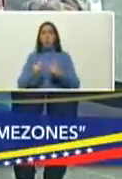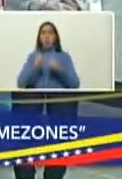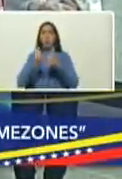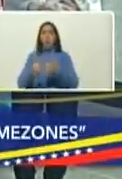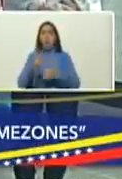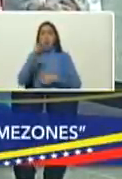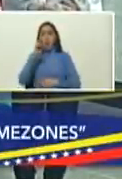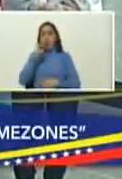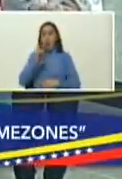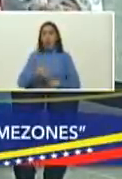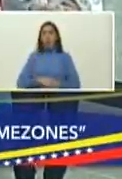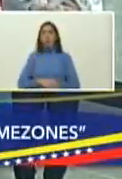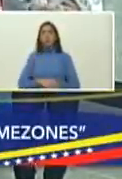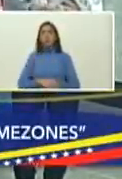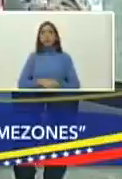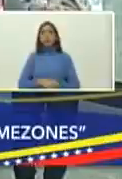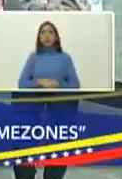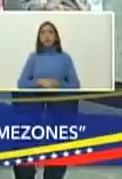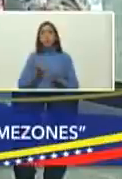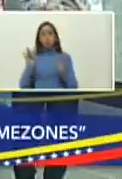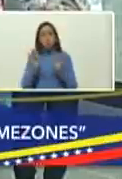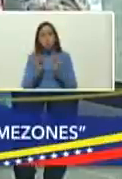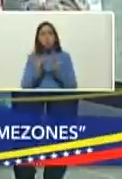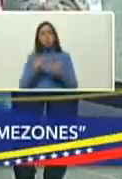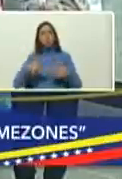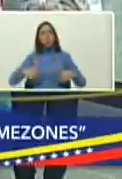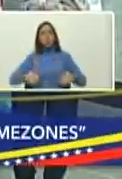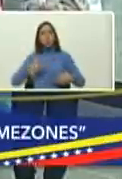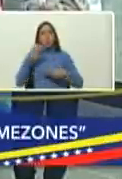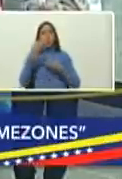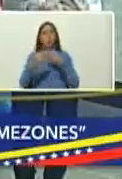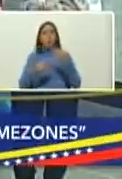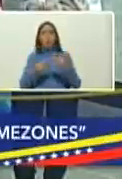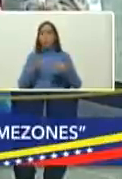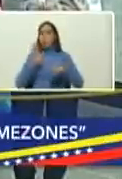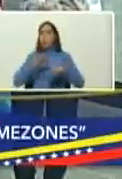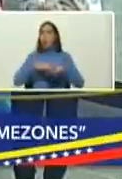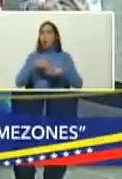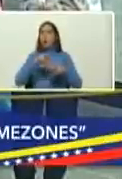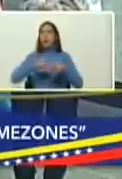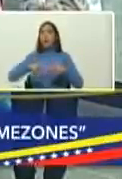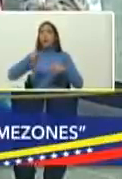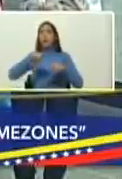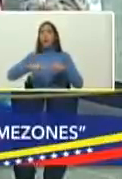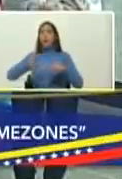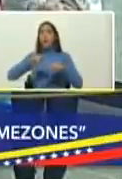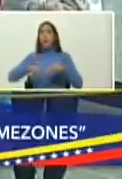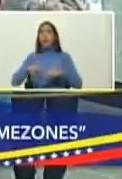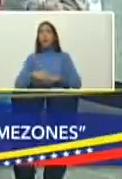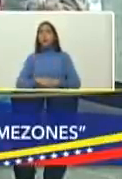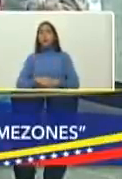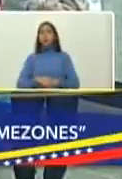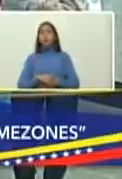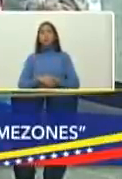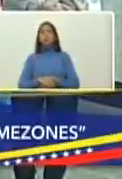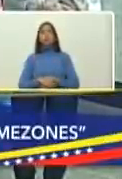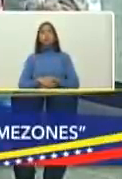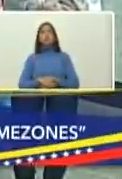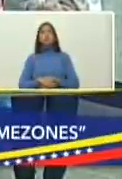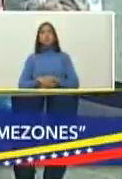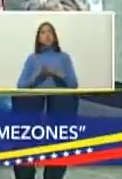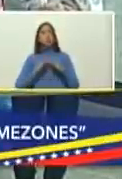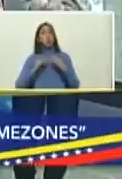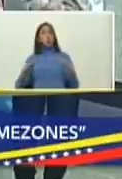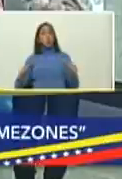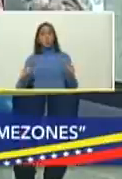delicada y al que usted siempre hace un mayor esfuerzo porque son los niños de corta edad y allí pues todos